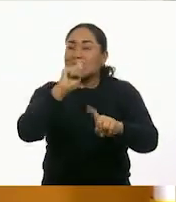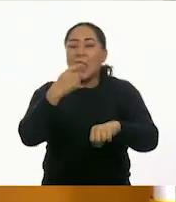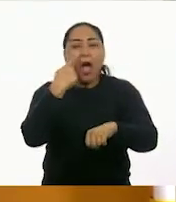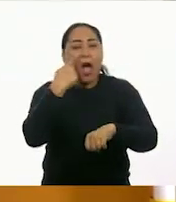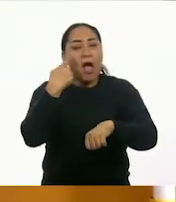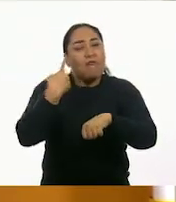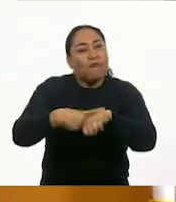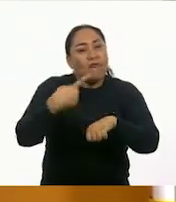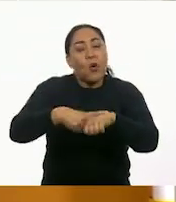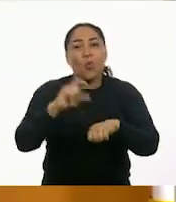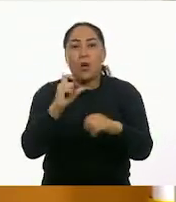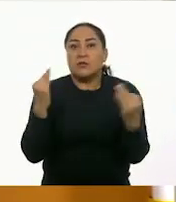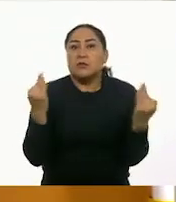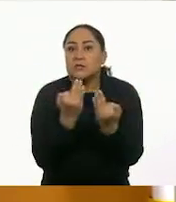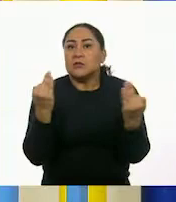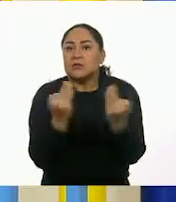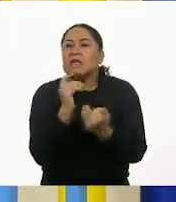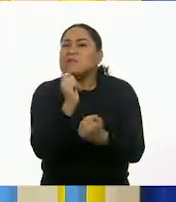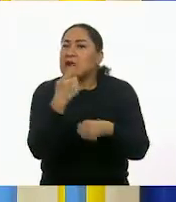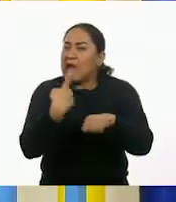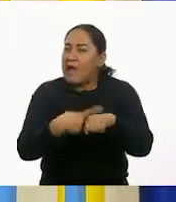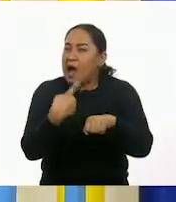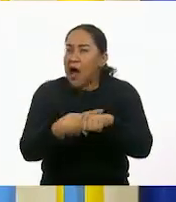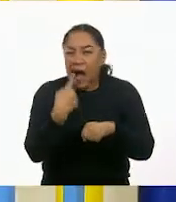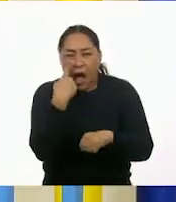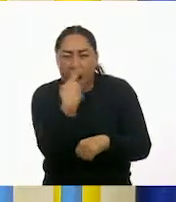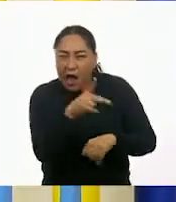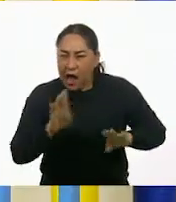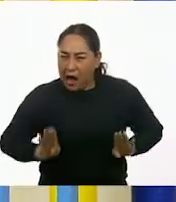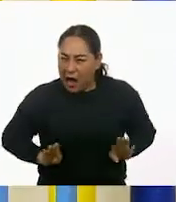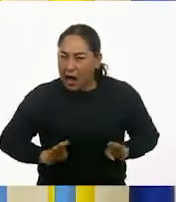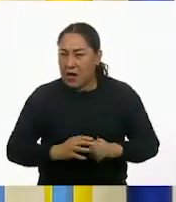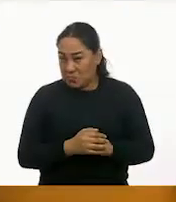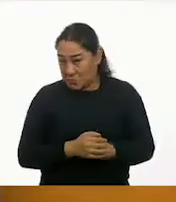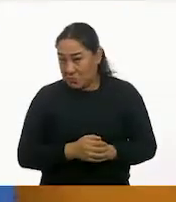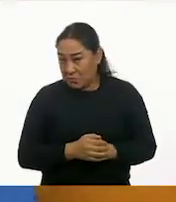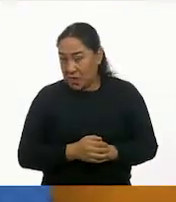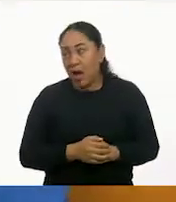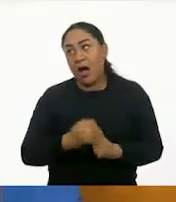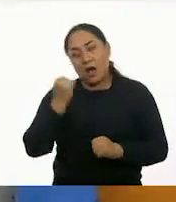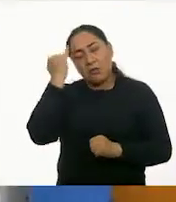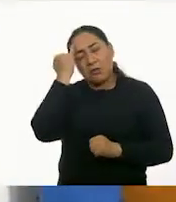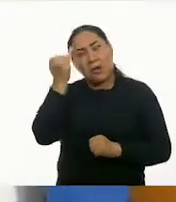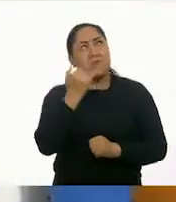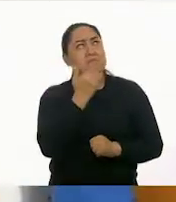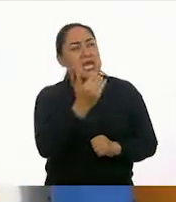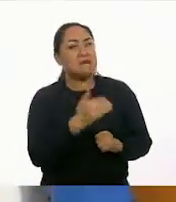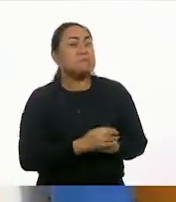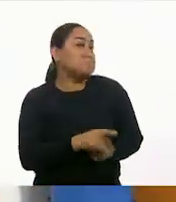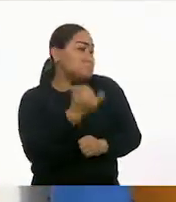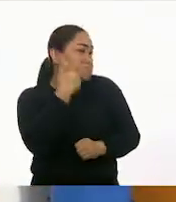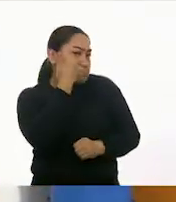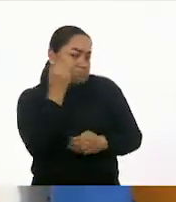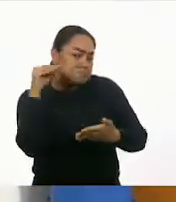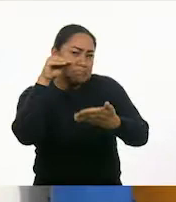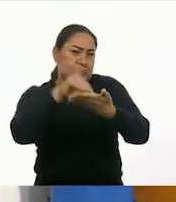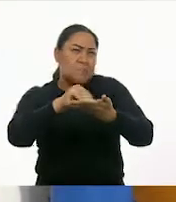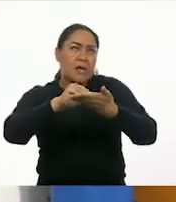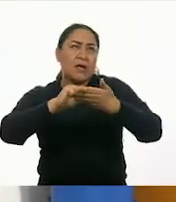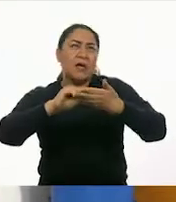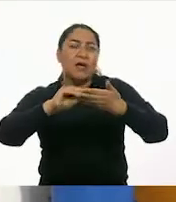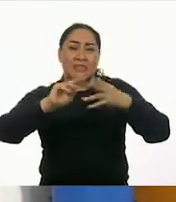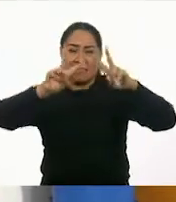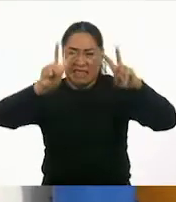invierno, de la temporada de invierno? Ah, me parece una muy buena idea. ¿Te parece bien que nuestro título lo pongamos en una pregunta?